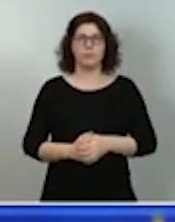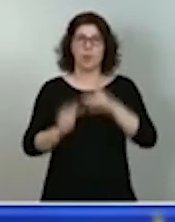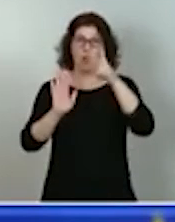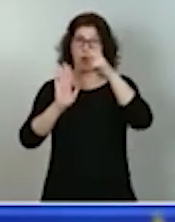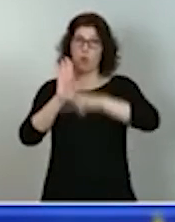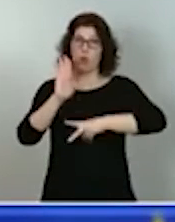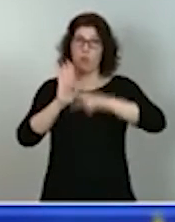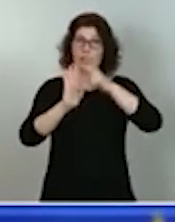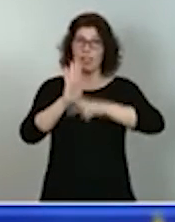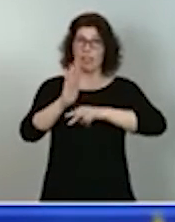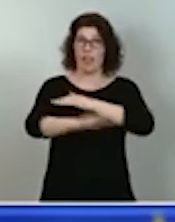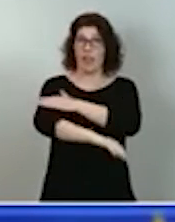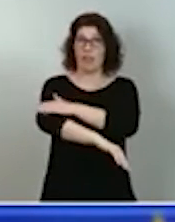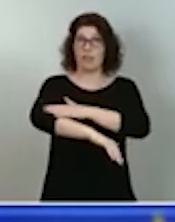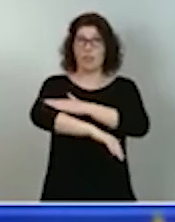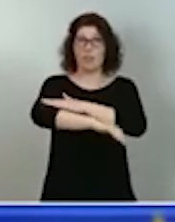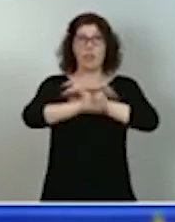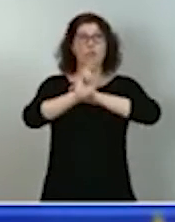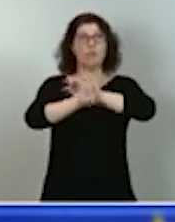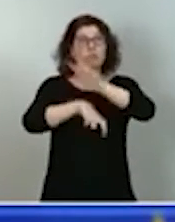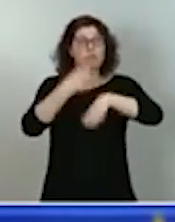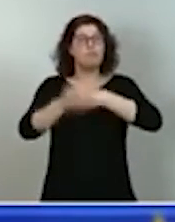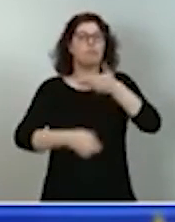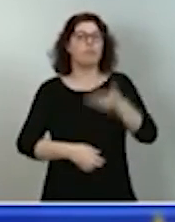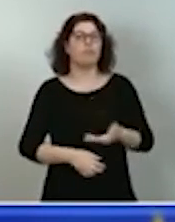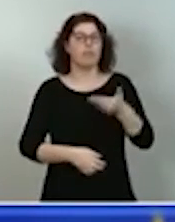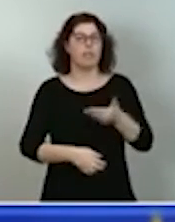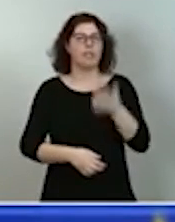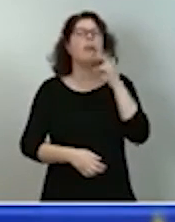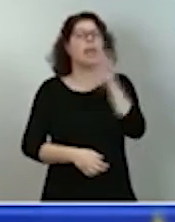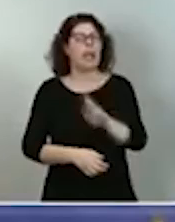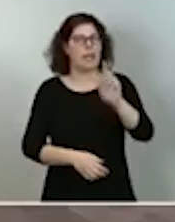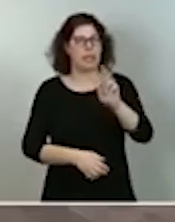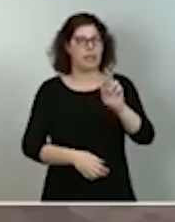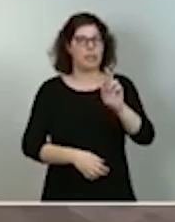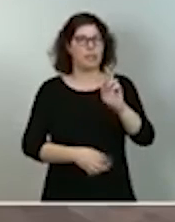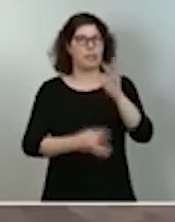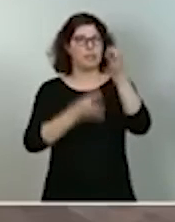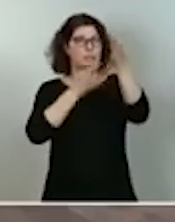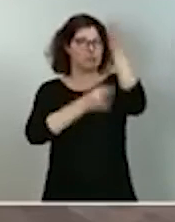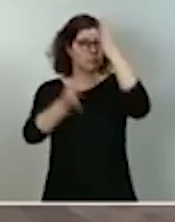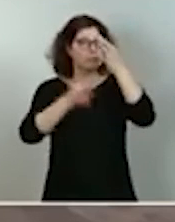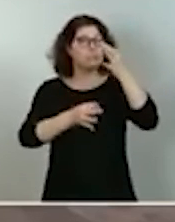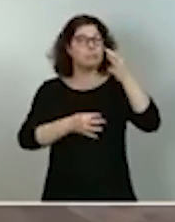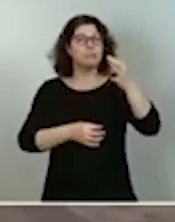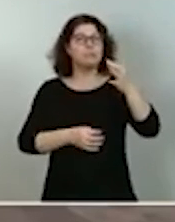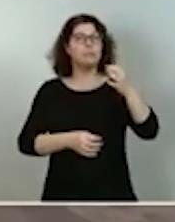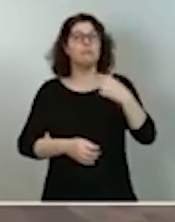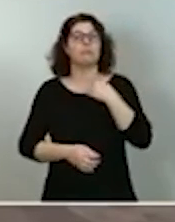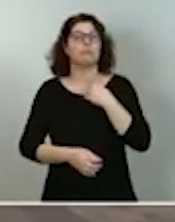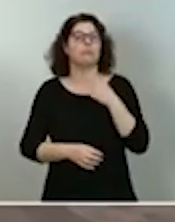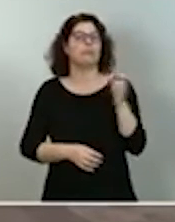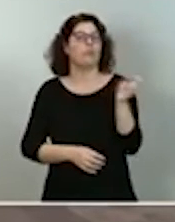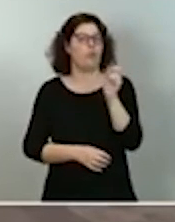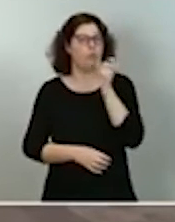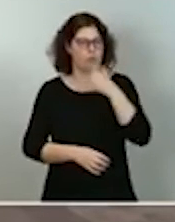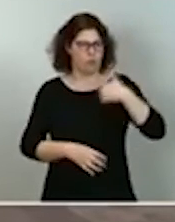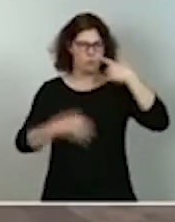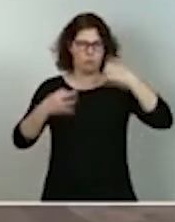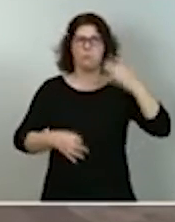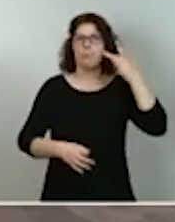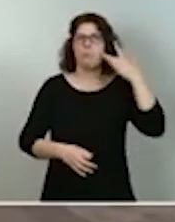importantes, repito, sin faltar al rigor del Estado de Derecho prestigioso que somos, de la seguridad